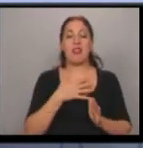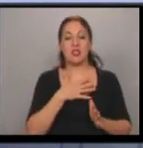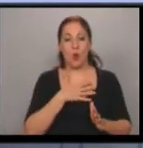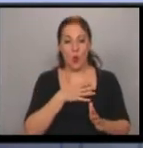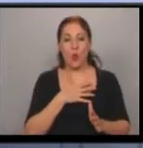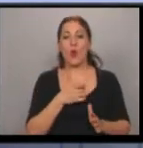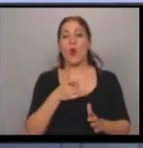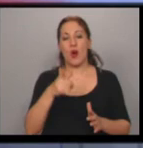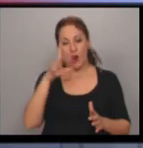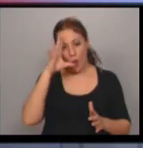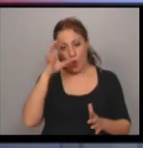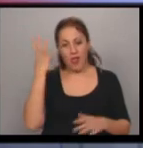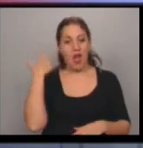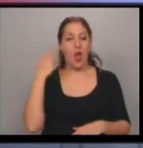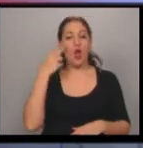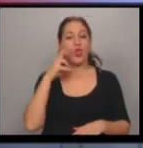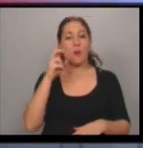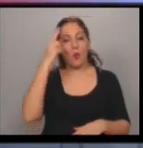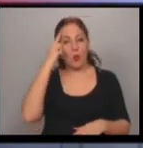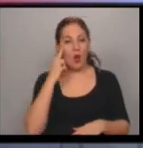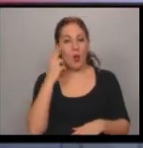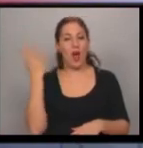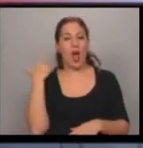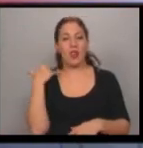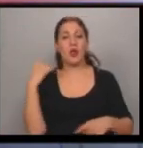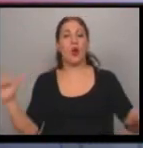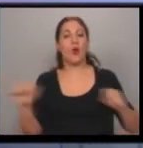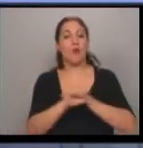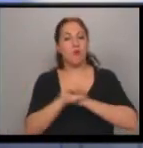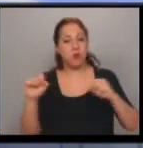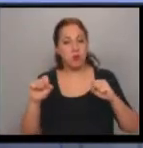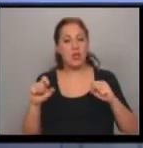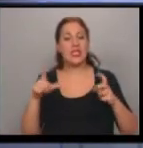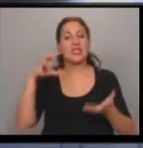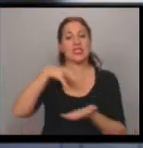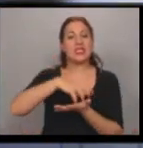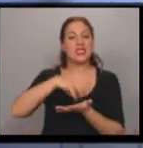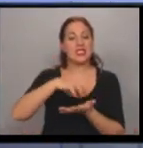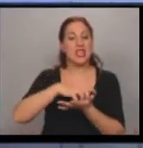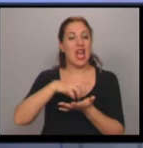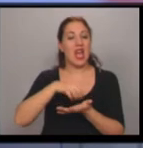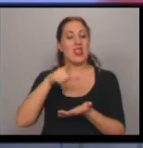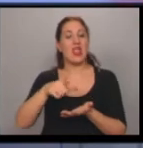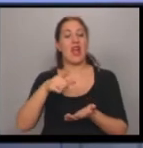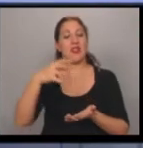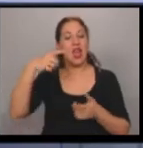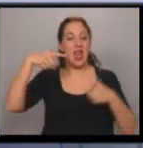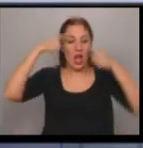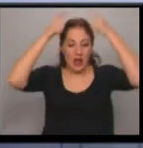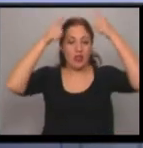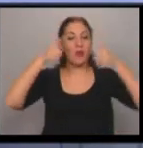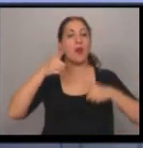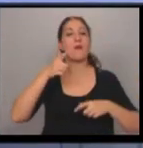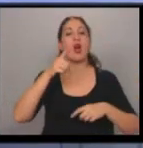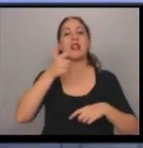Ustedes tal vez recuerden que allá por el año 2009 un atentado voló en la sede del arzobispado de Santa Cruz. Ese lugar que fue